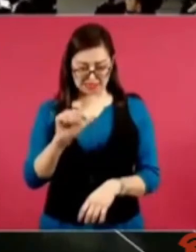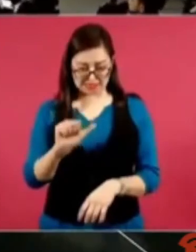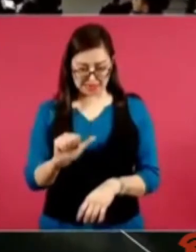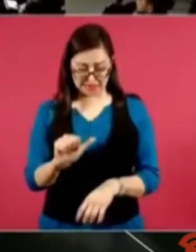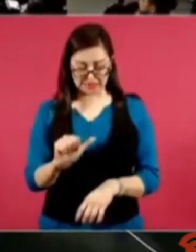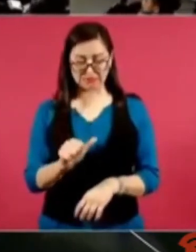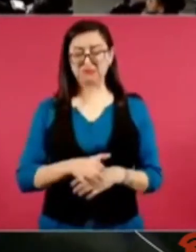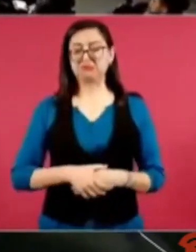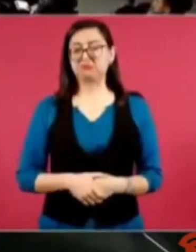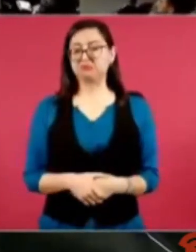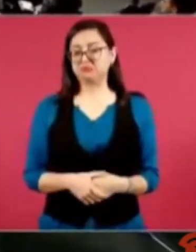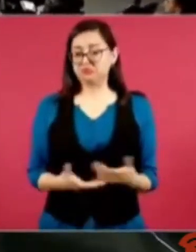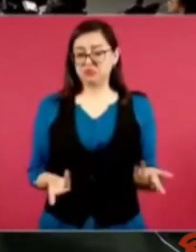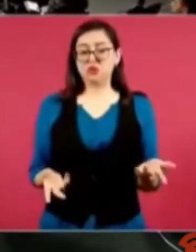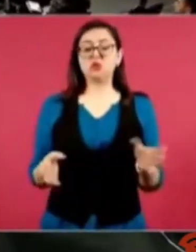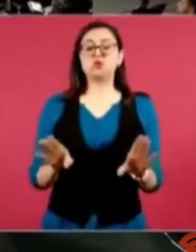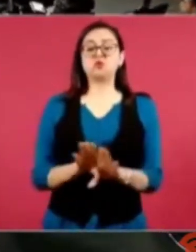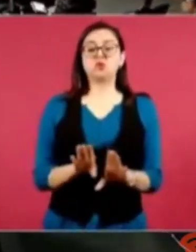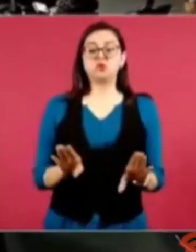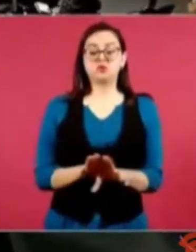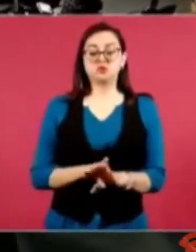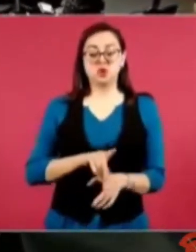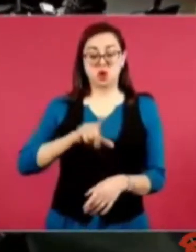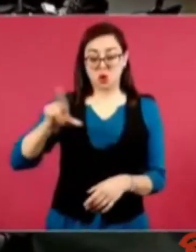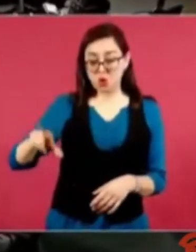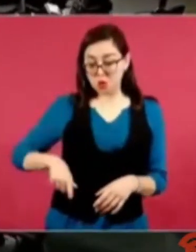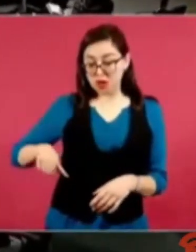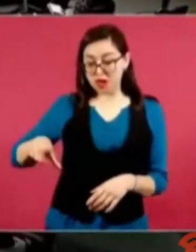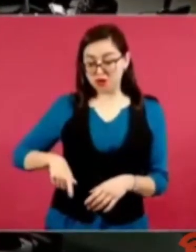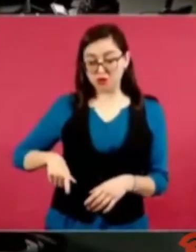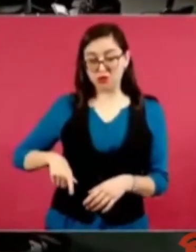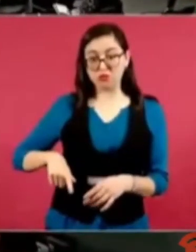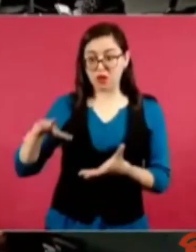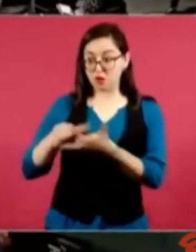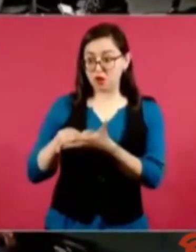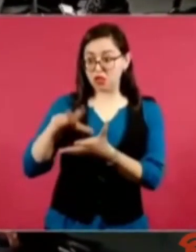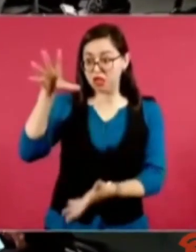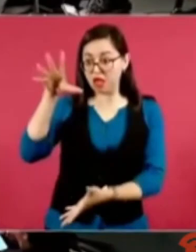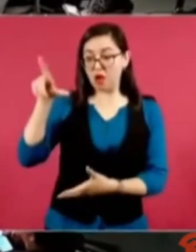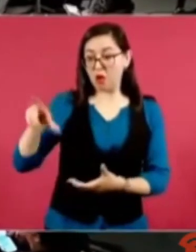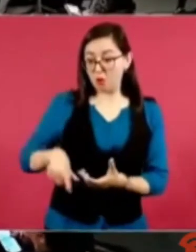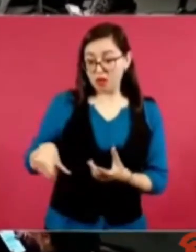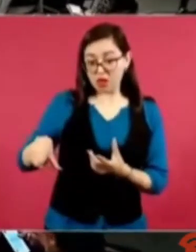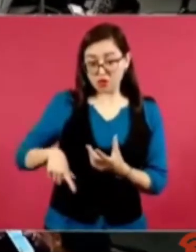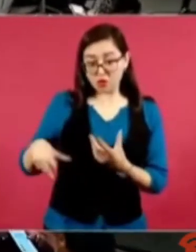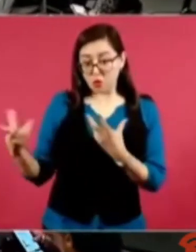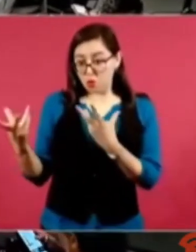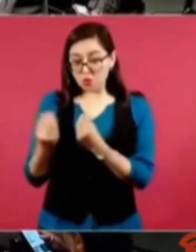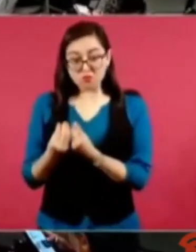Si no hay un gobierno del pueblo para el pueblo, ¿qué hacían?